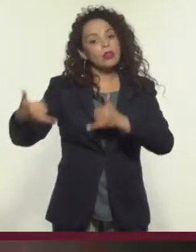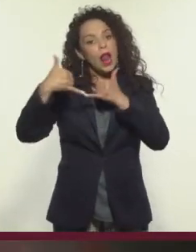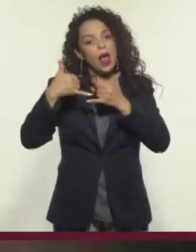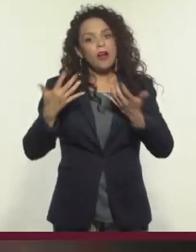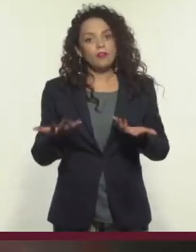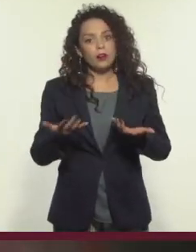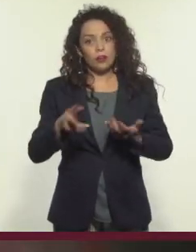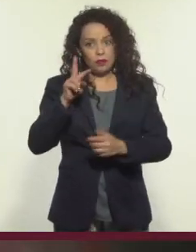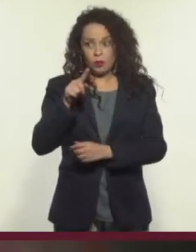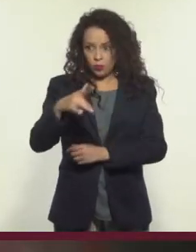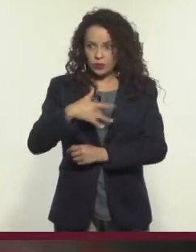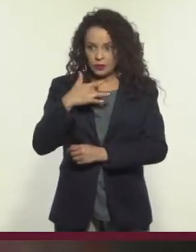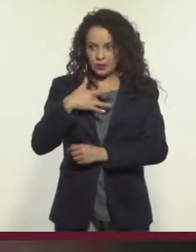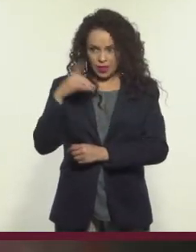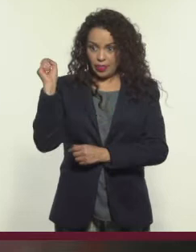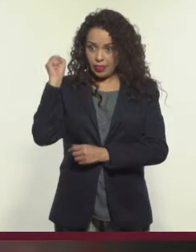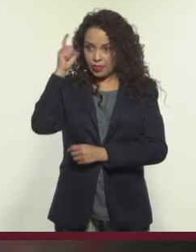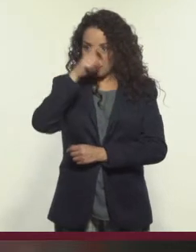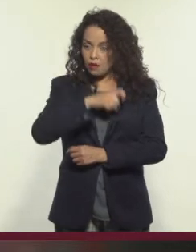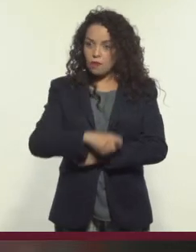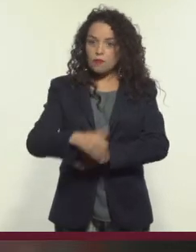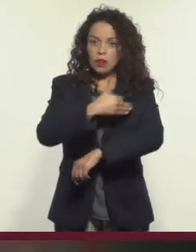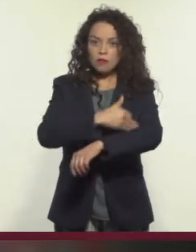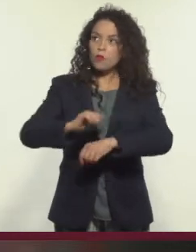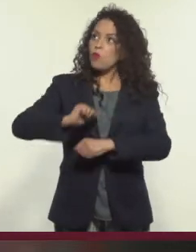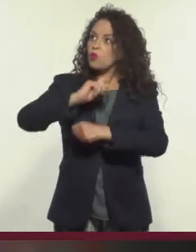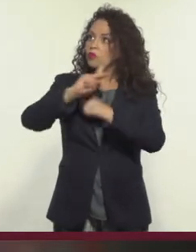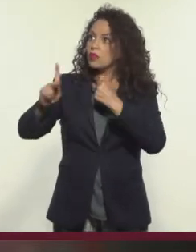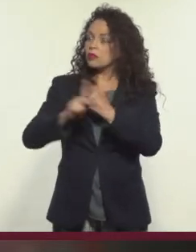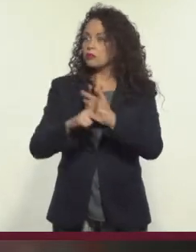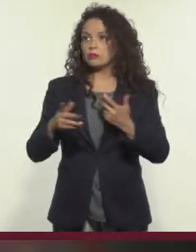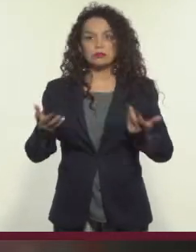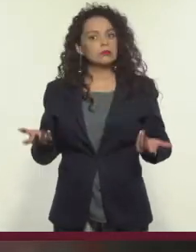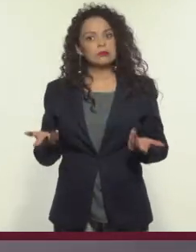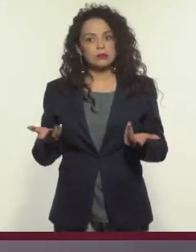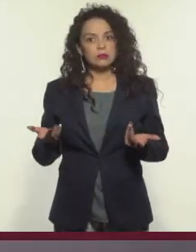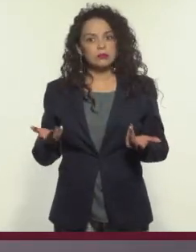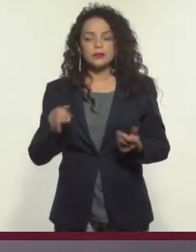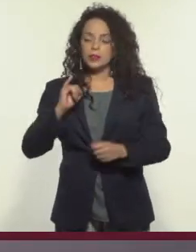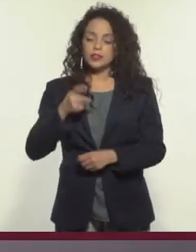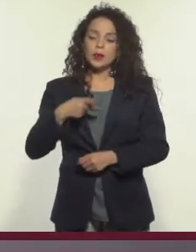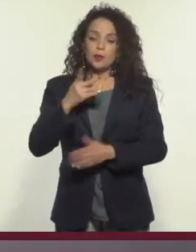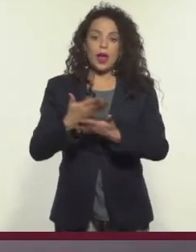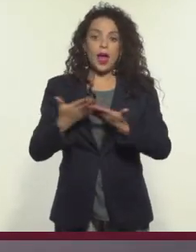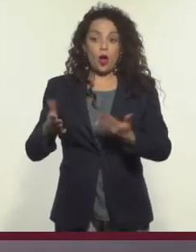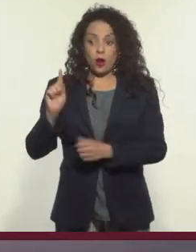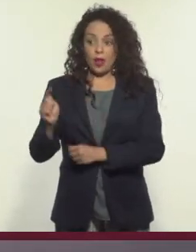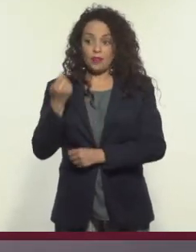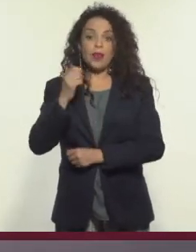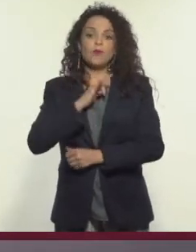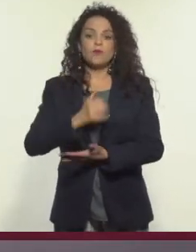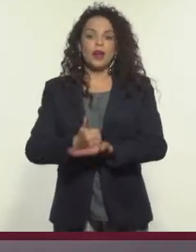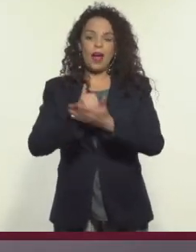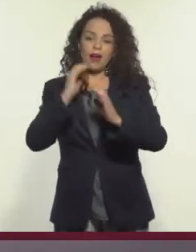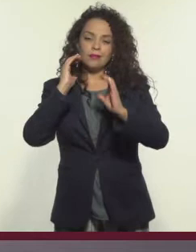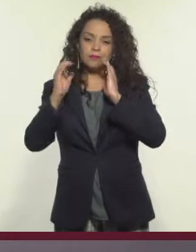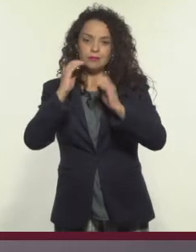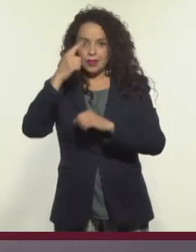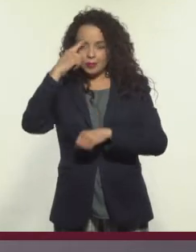teléfono. ¿te imaginas lo difícil que era en ese entonces tener a familiar en otro país? Lo bueno es que ahora la tecnología nos permite